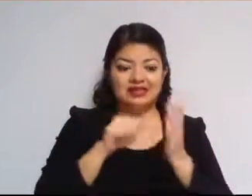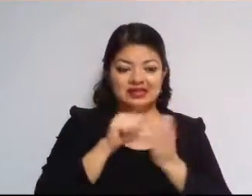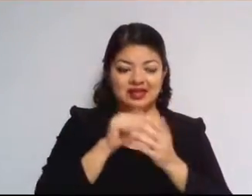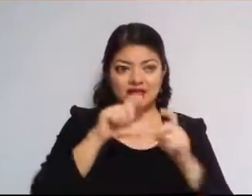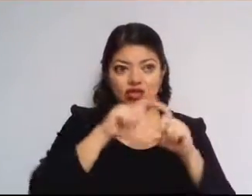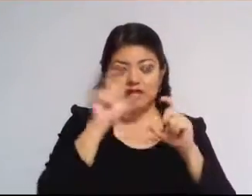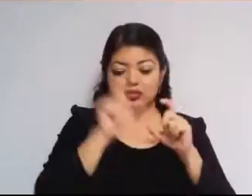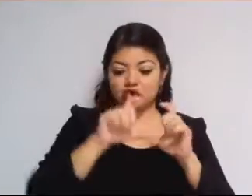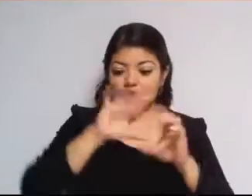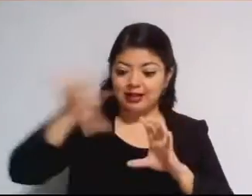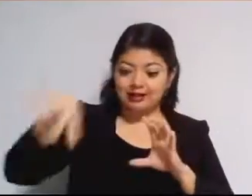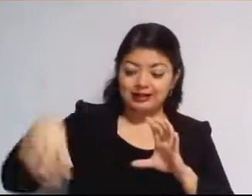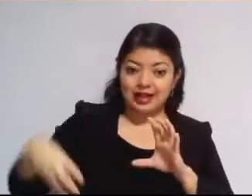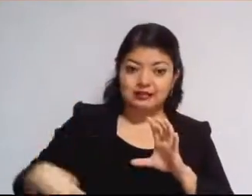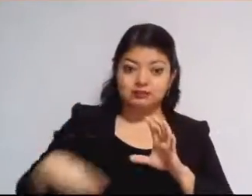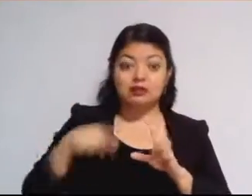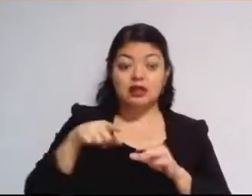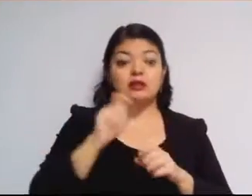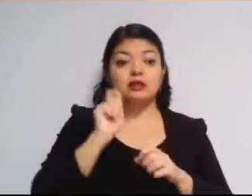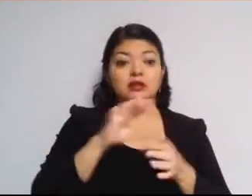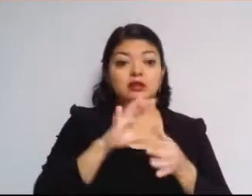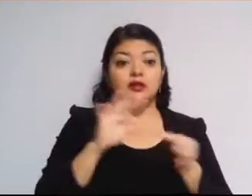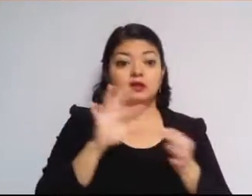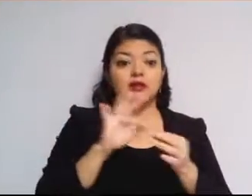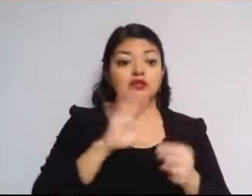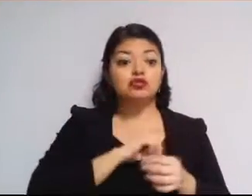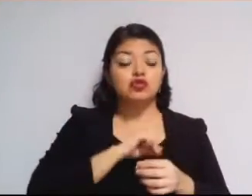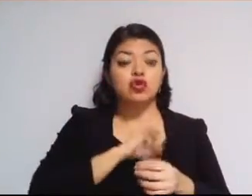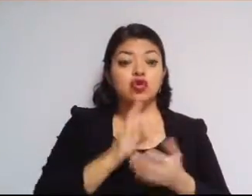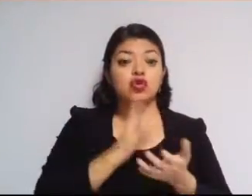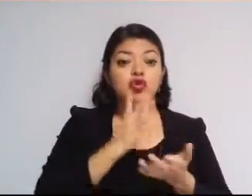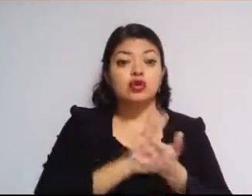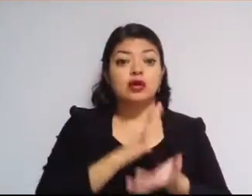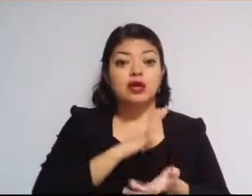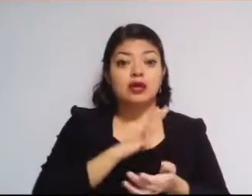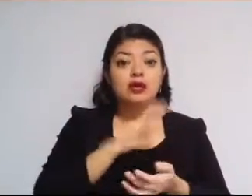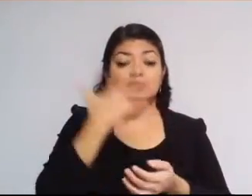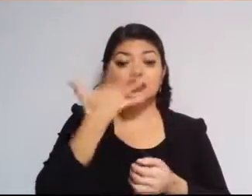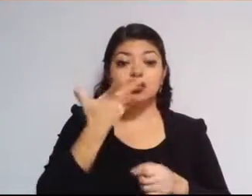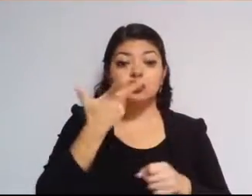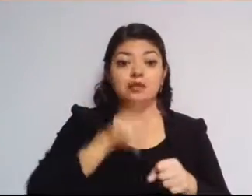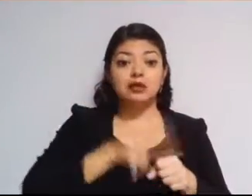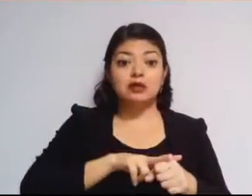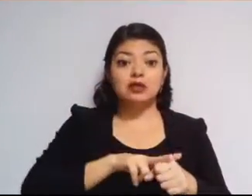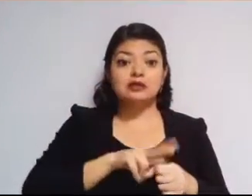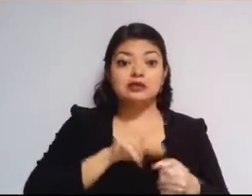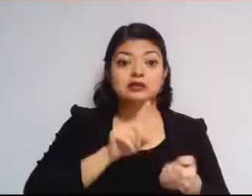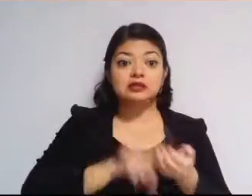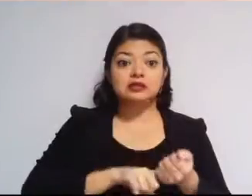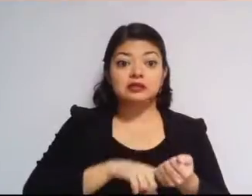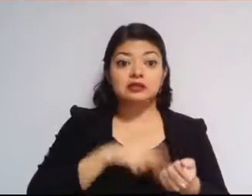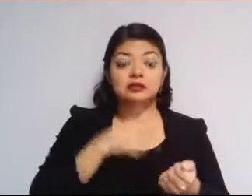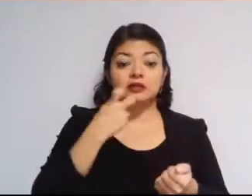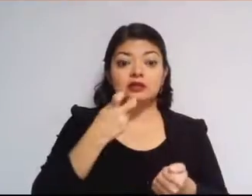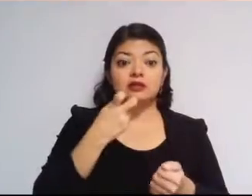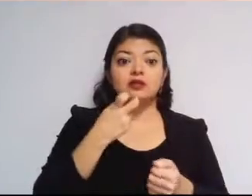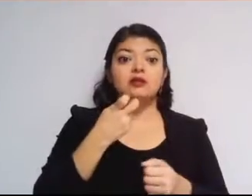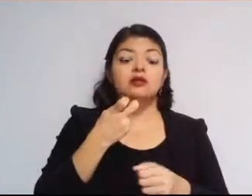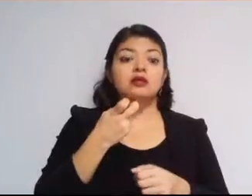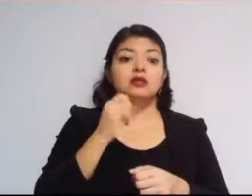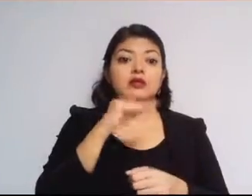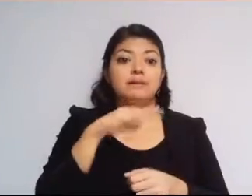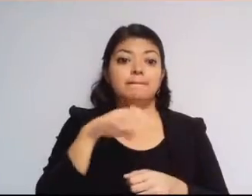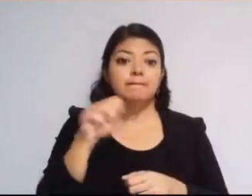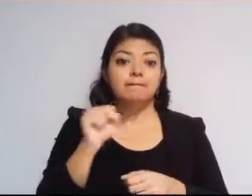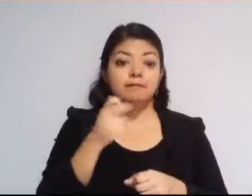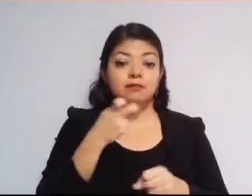el cual comunicó que sólo se cuenta con cinco hospitales del INSS para realizar trasplantes de riñones, los cuales se ubican